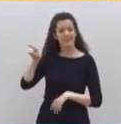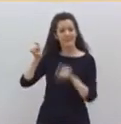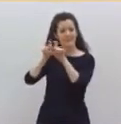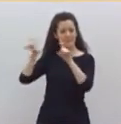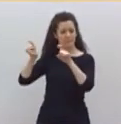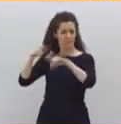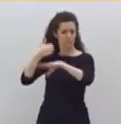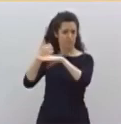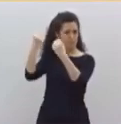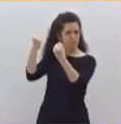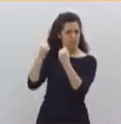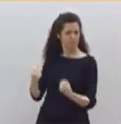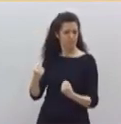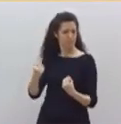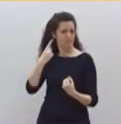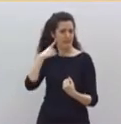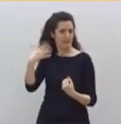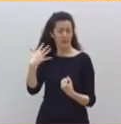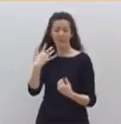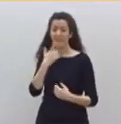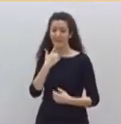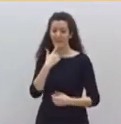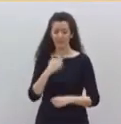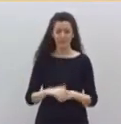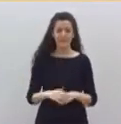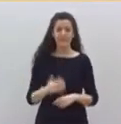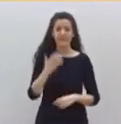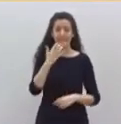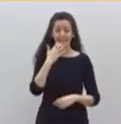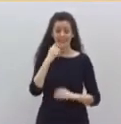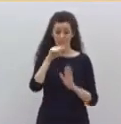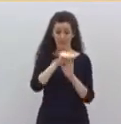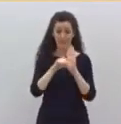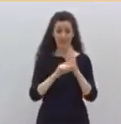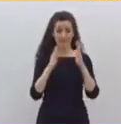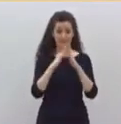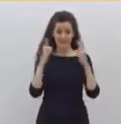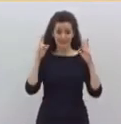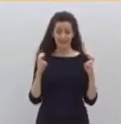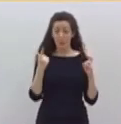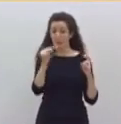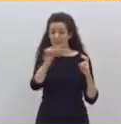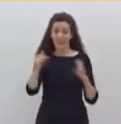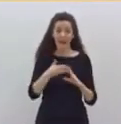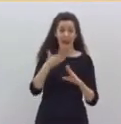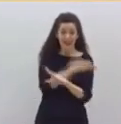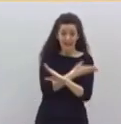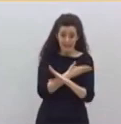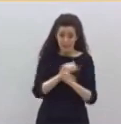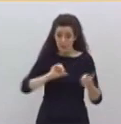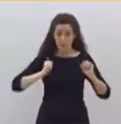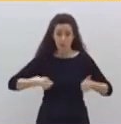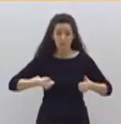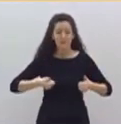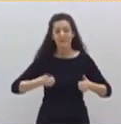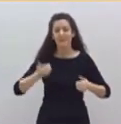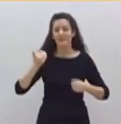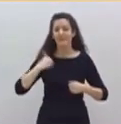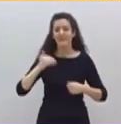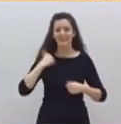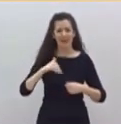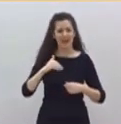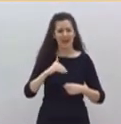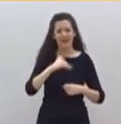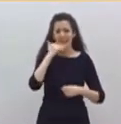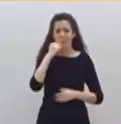tomado las medidas de confinamiento solo una semana antes, se hubieran evitado un 62% de los contagios. ¿Cuántas vidas hubiéramos ahorrado